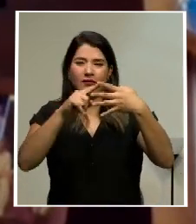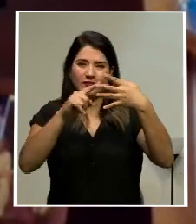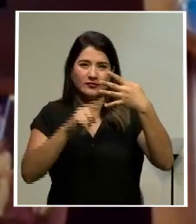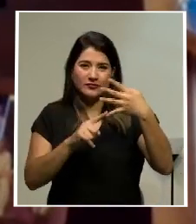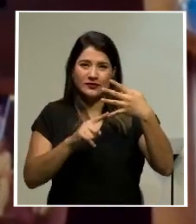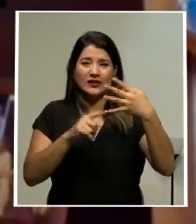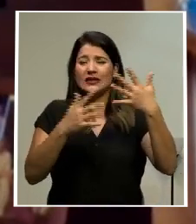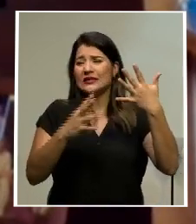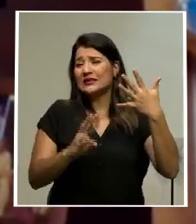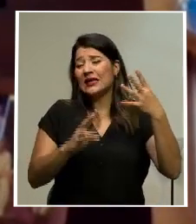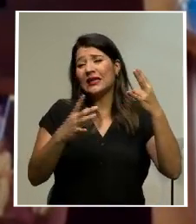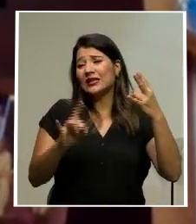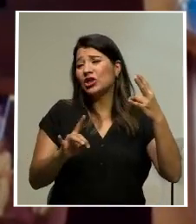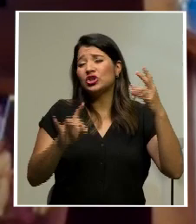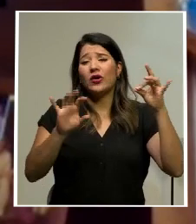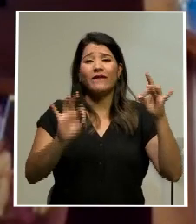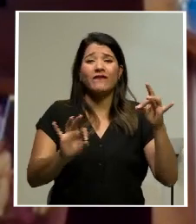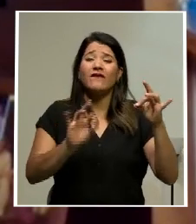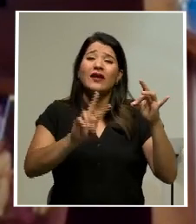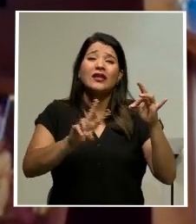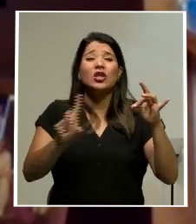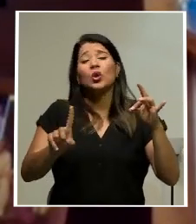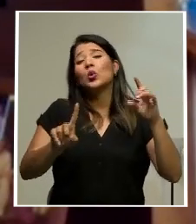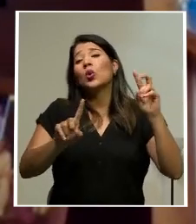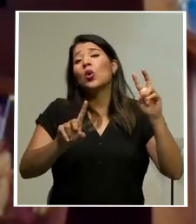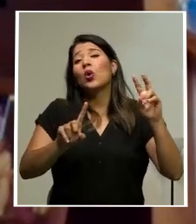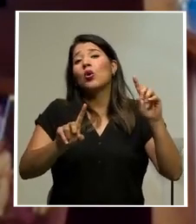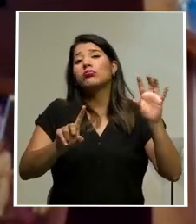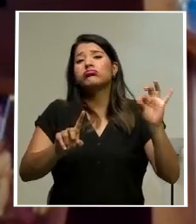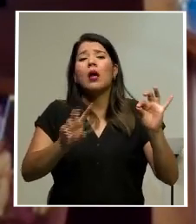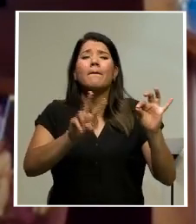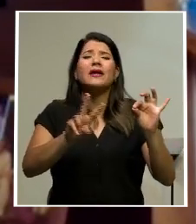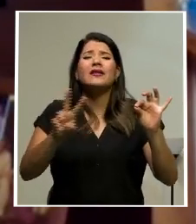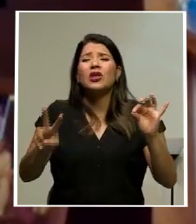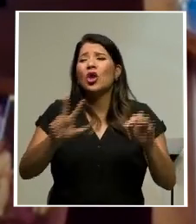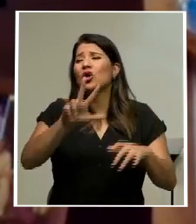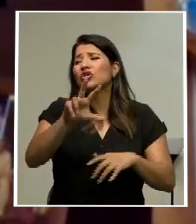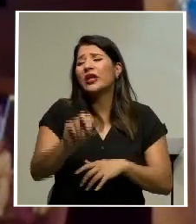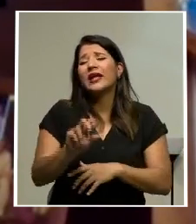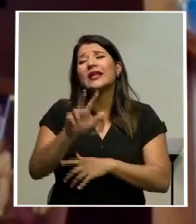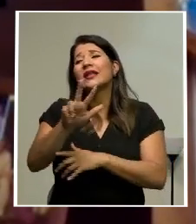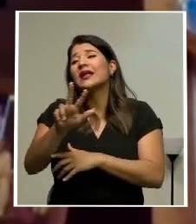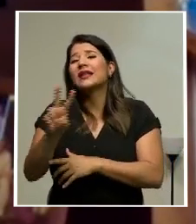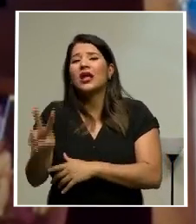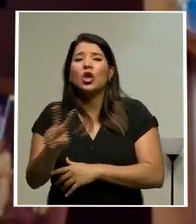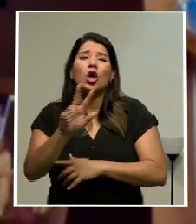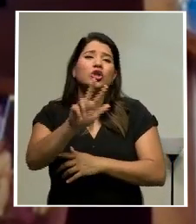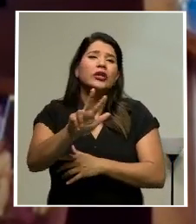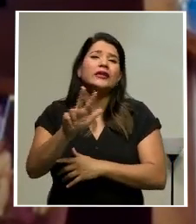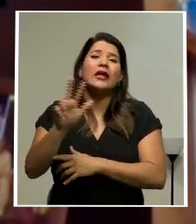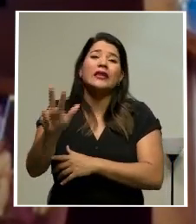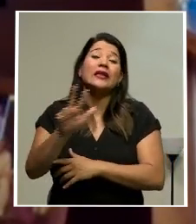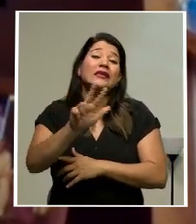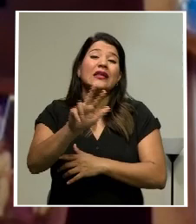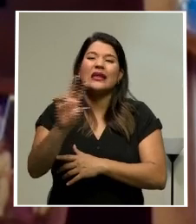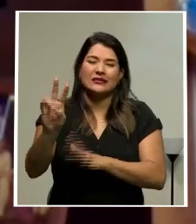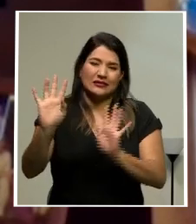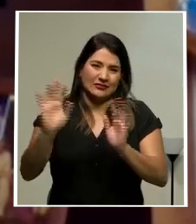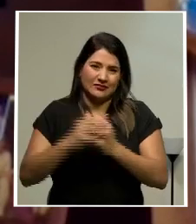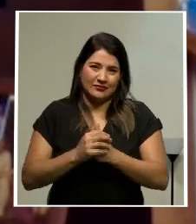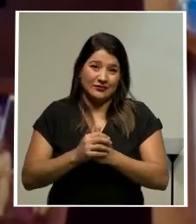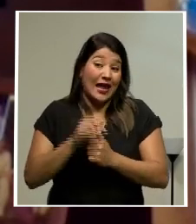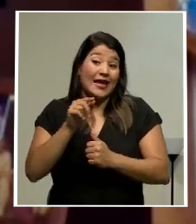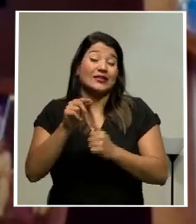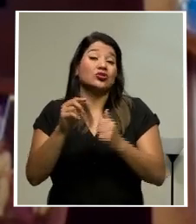17, 18, 21, 22, 30, 32, 33 y 37 no son